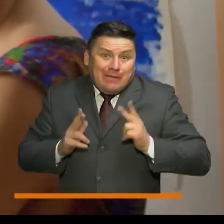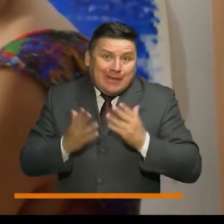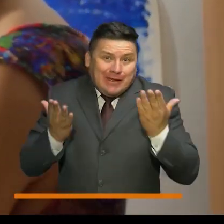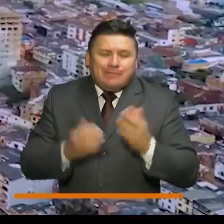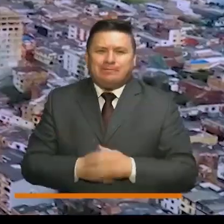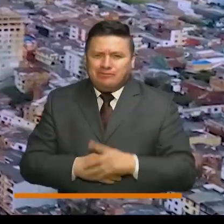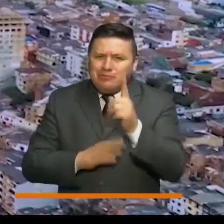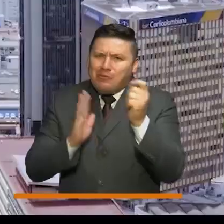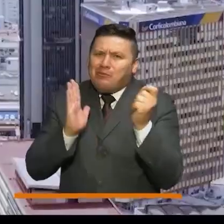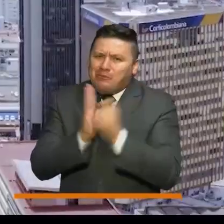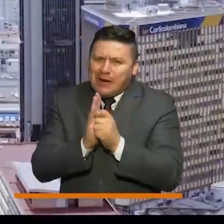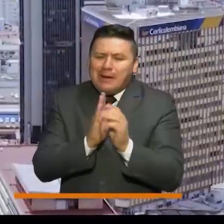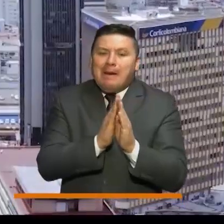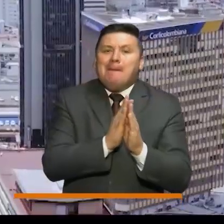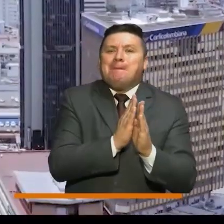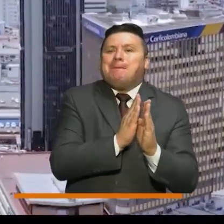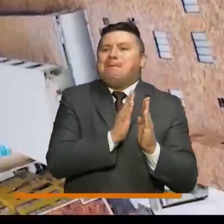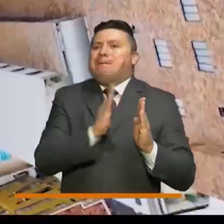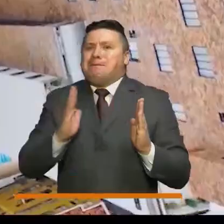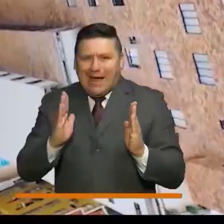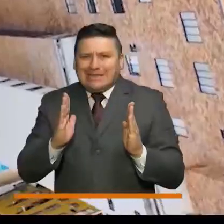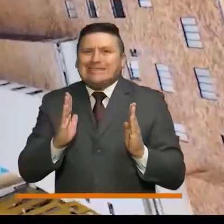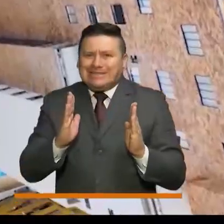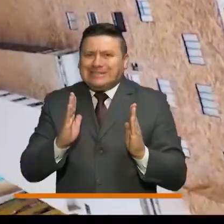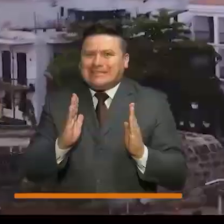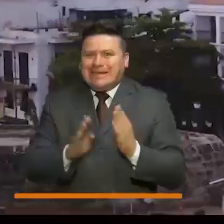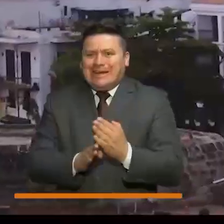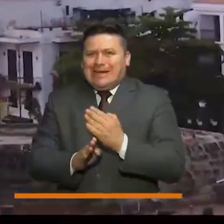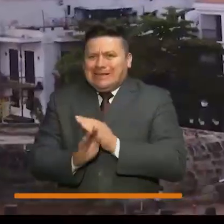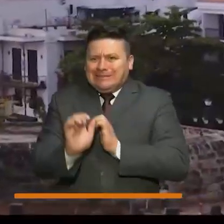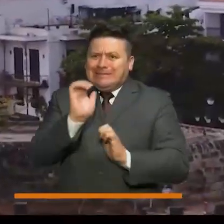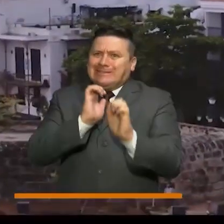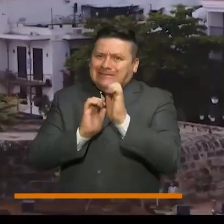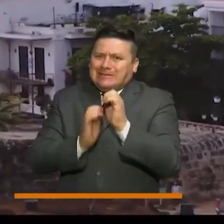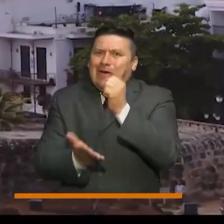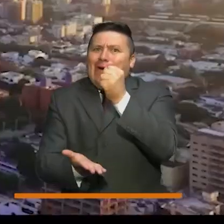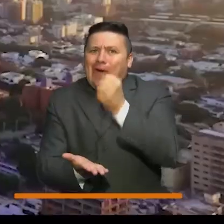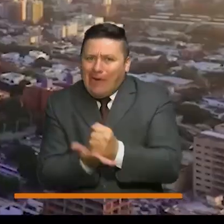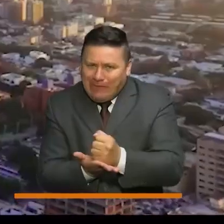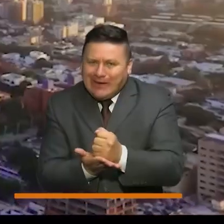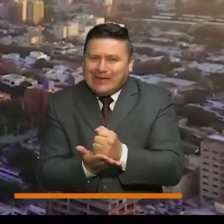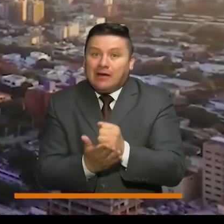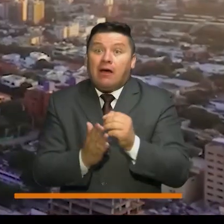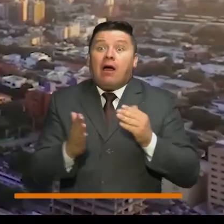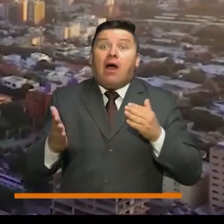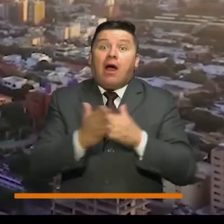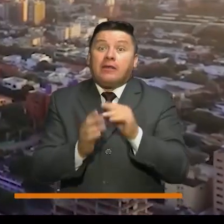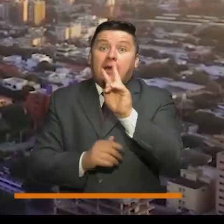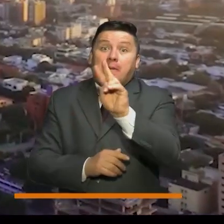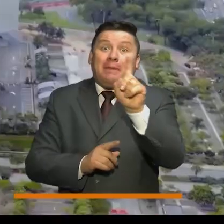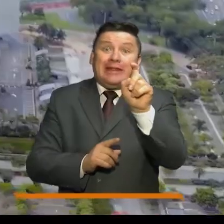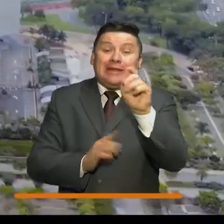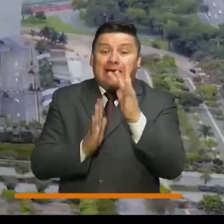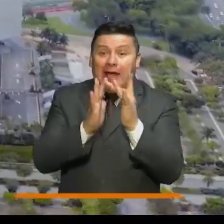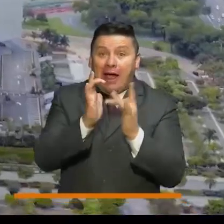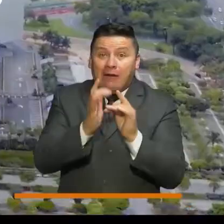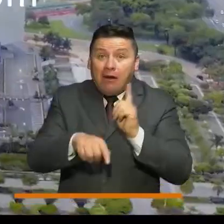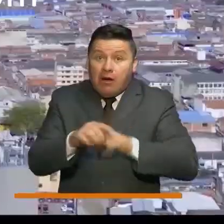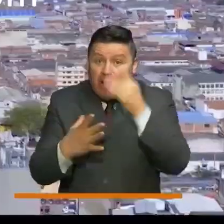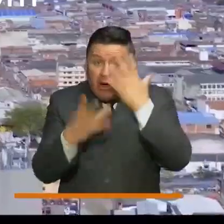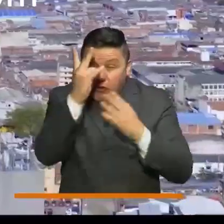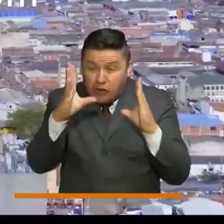la vida. Por eso hemos extendido este aislamiento preventivo obligatorio hasta el 26 de abril a la